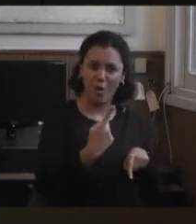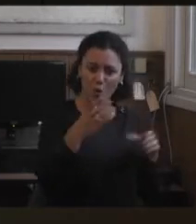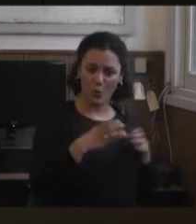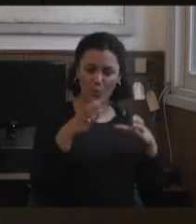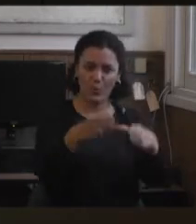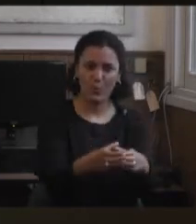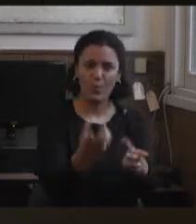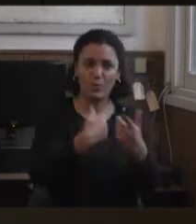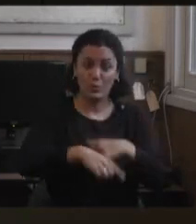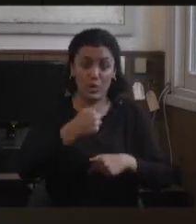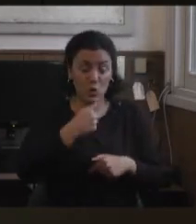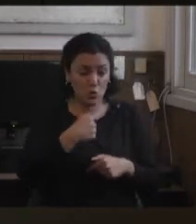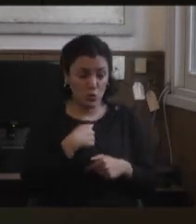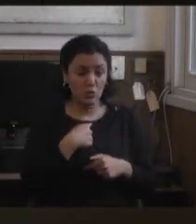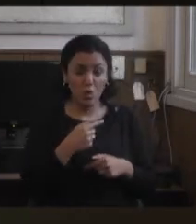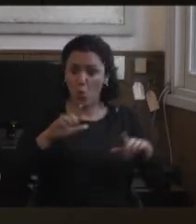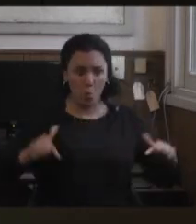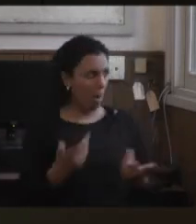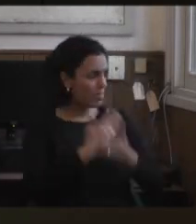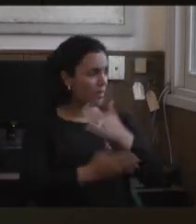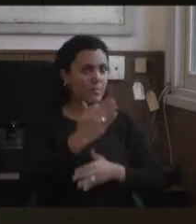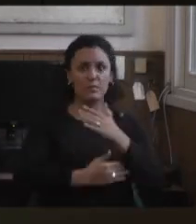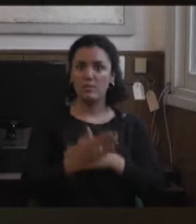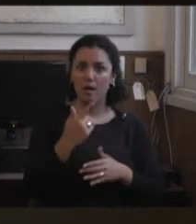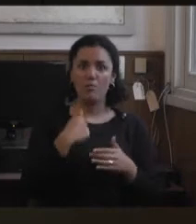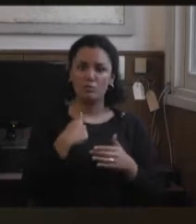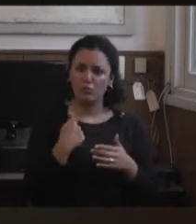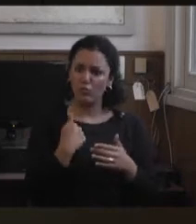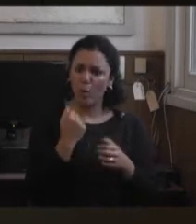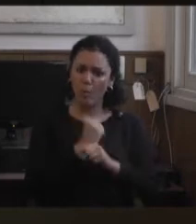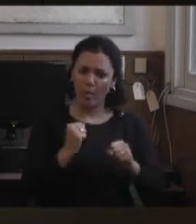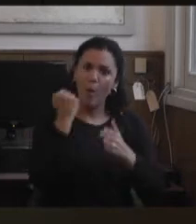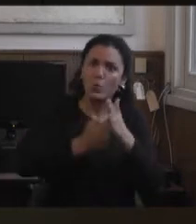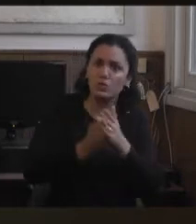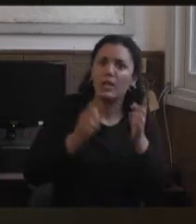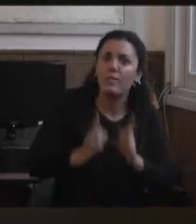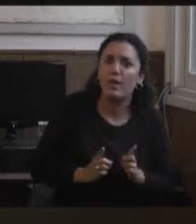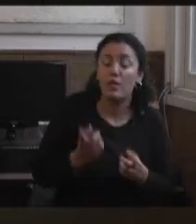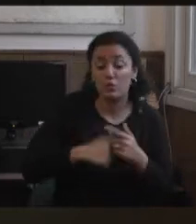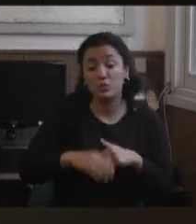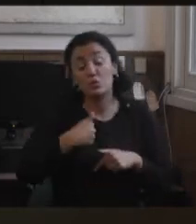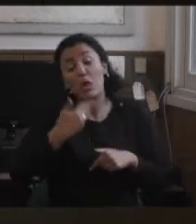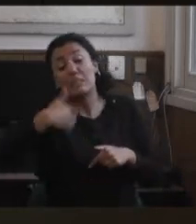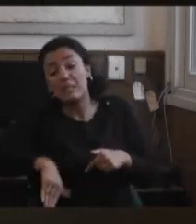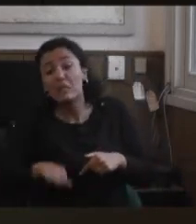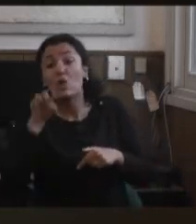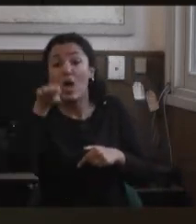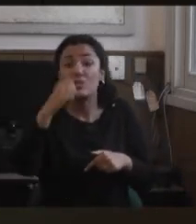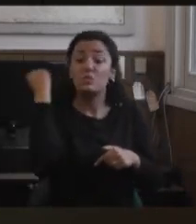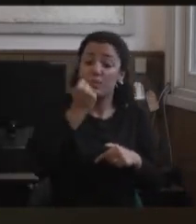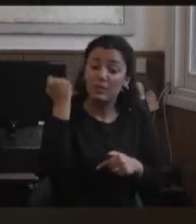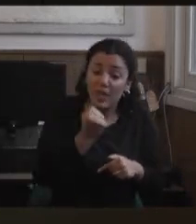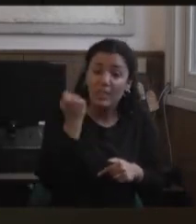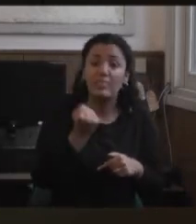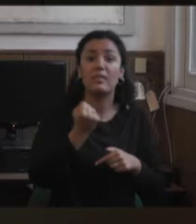a los que no tenemos discapacidad a también ser partícipe de las luchas. Lo entiendo como frase, lo entiendo que es importantísimo